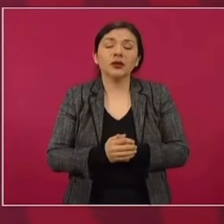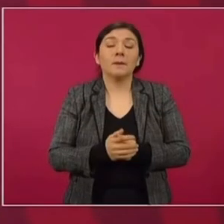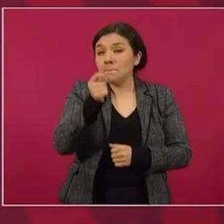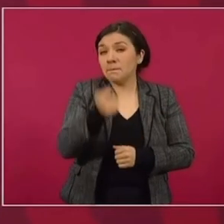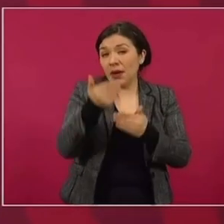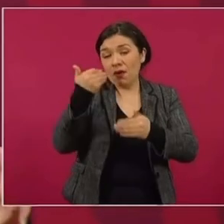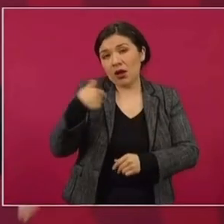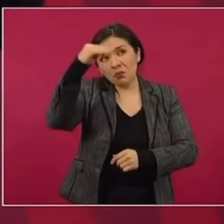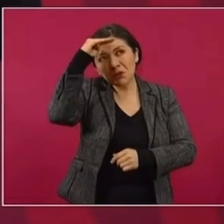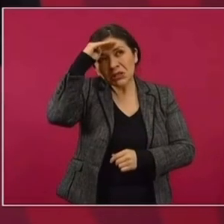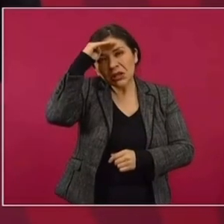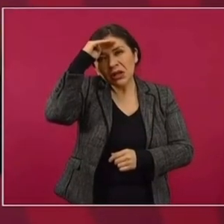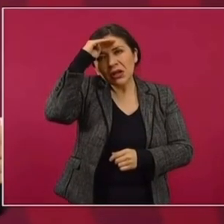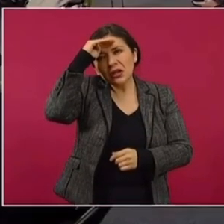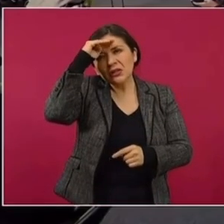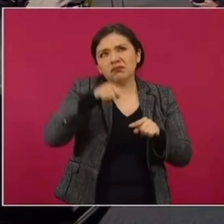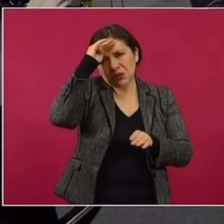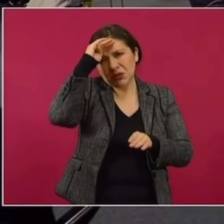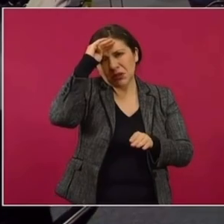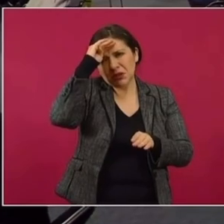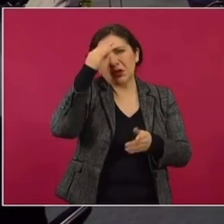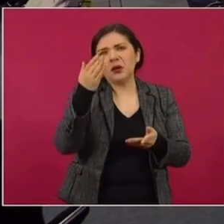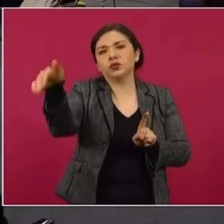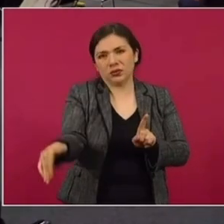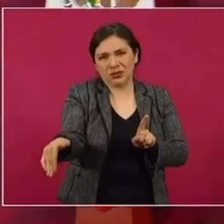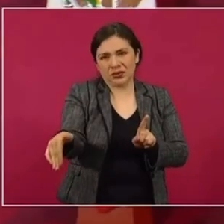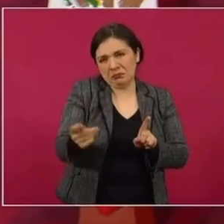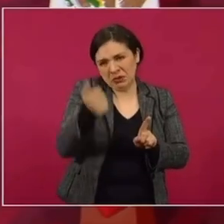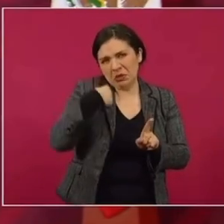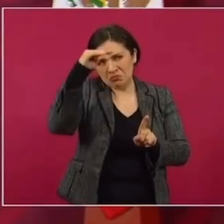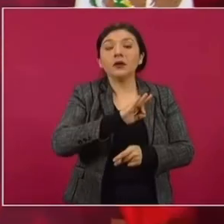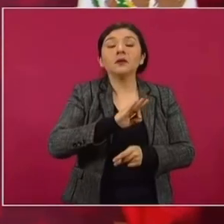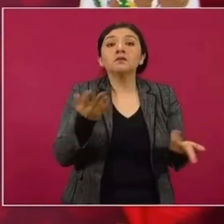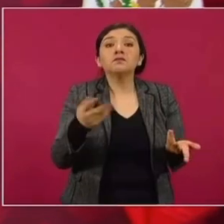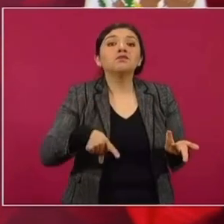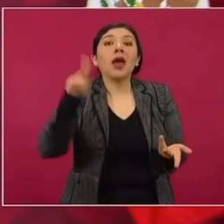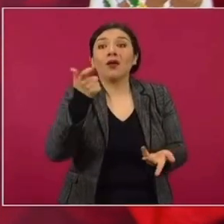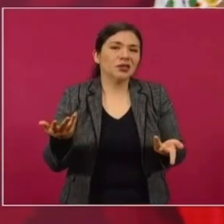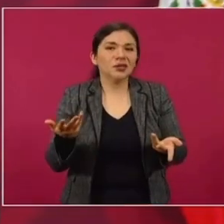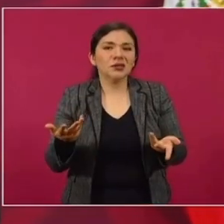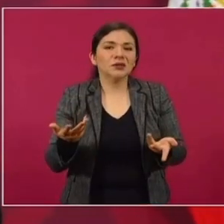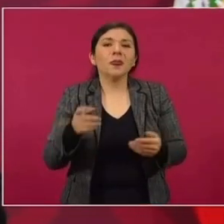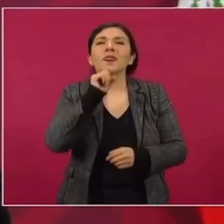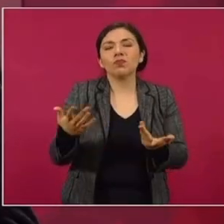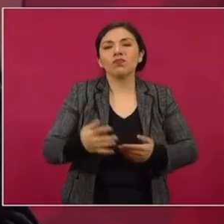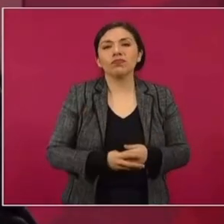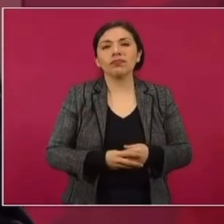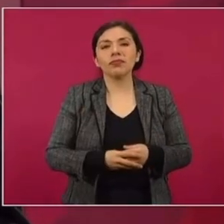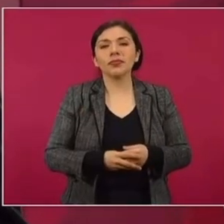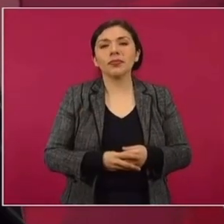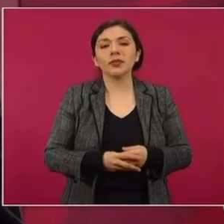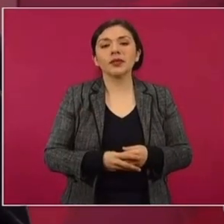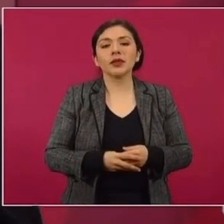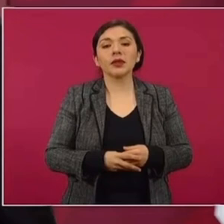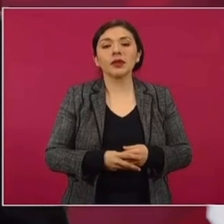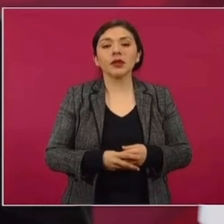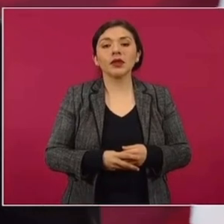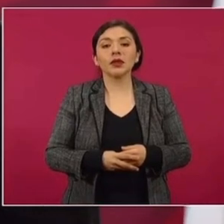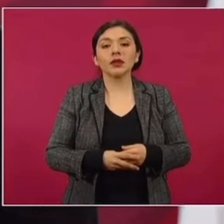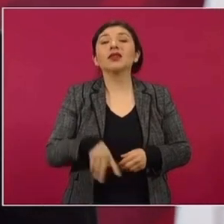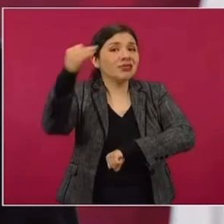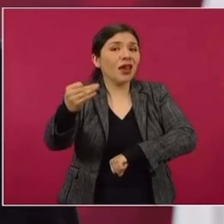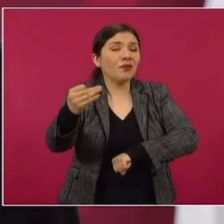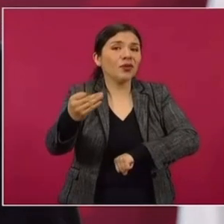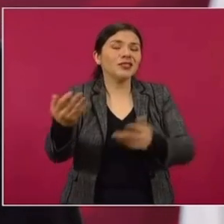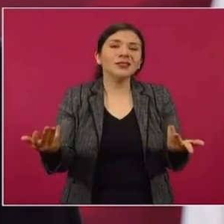Entonces, originalmente habíamos pensado irnos para arriba como segundo piso, pero se nos elevaba el costo, también se afectaba y también nos